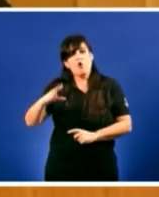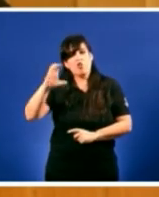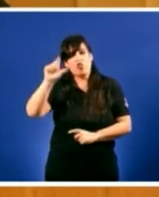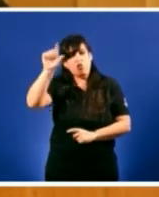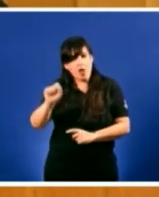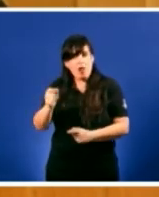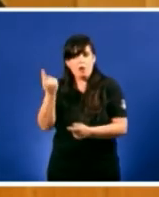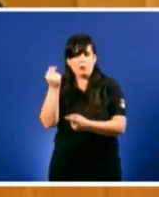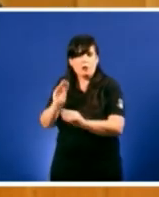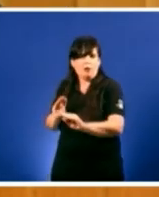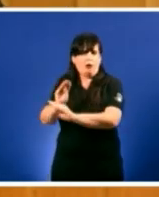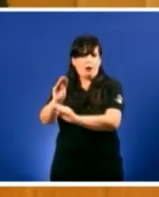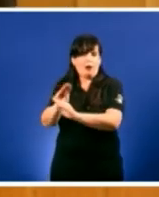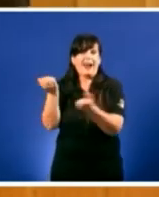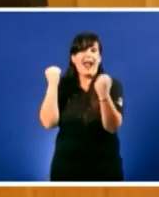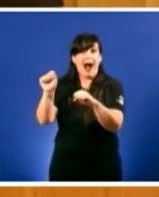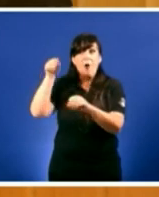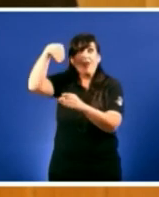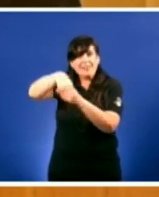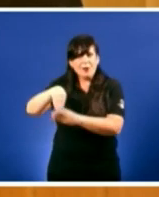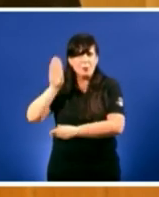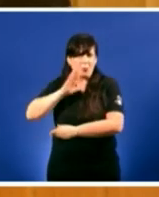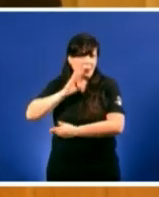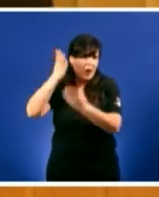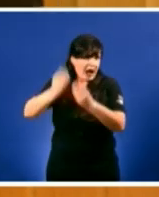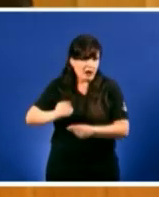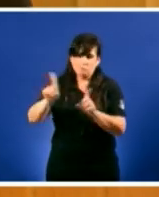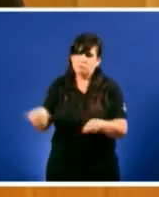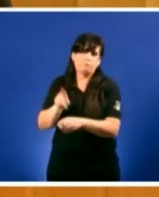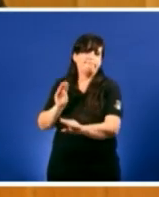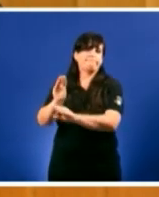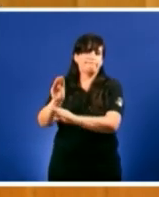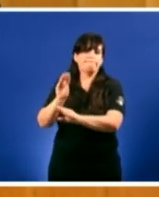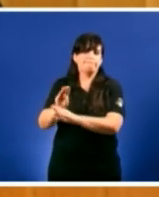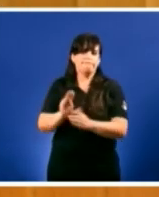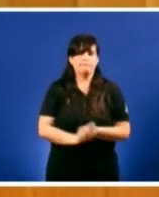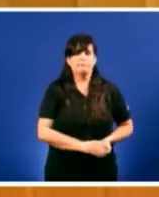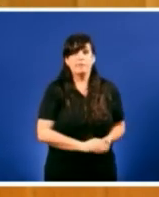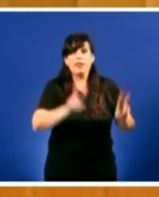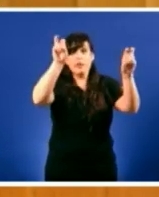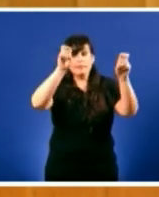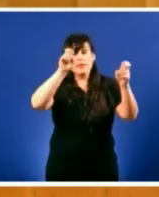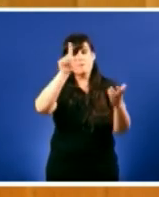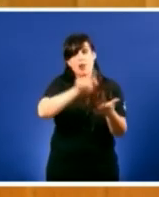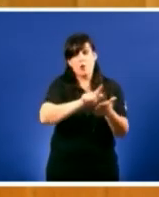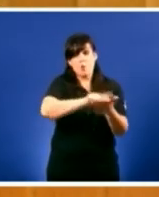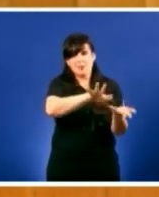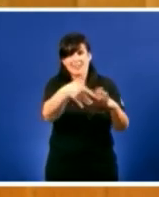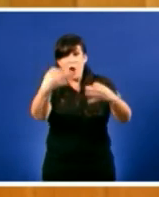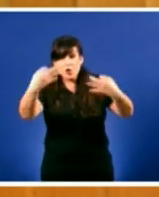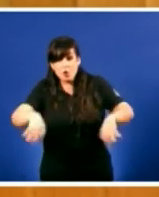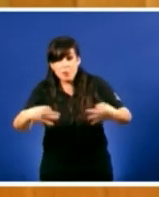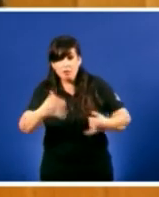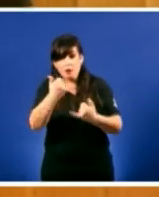aos múltiples escándalos de corrupción que asalpican en normalización lingüística o recorte supera o 69